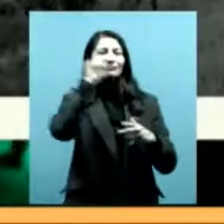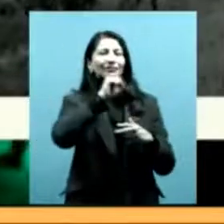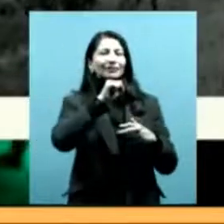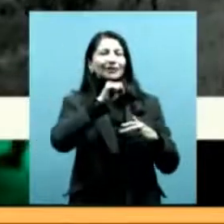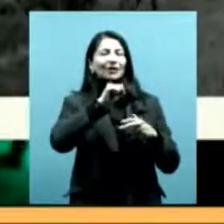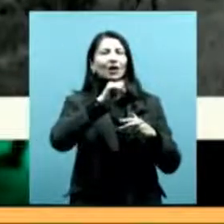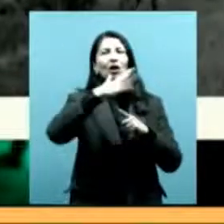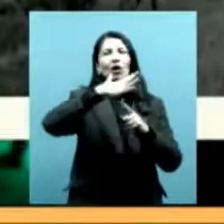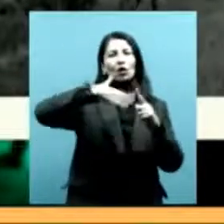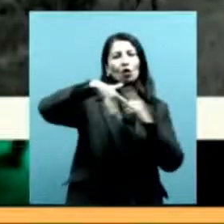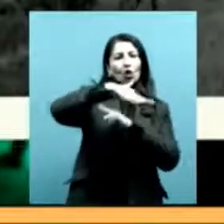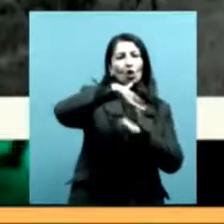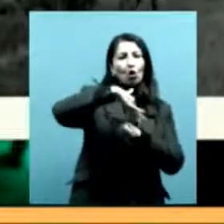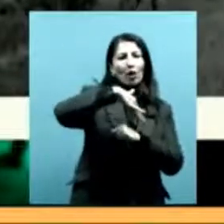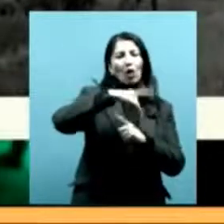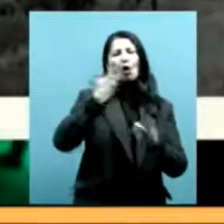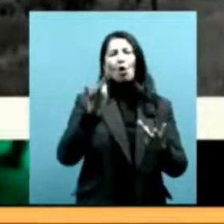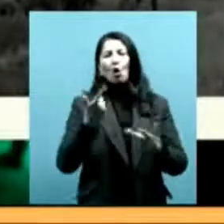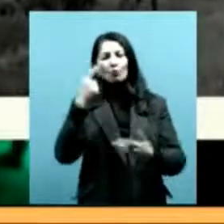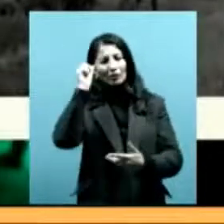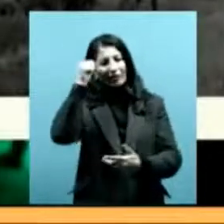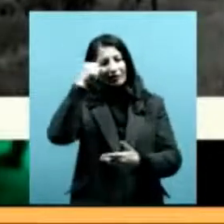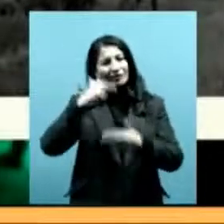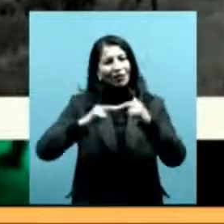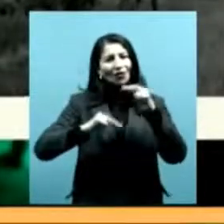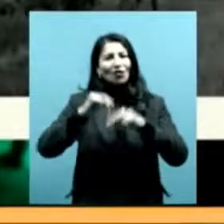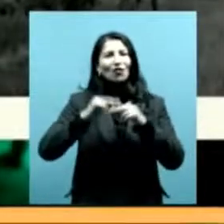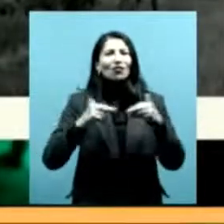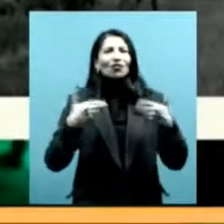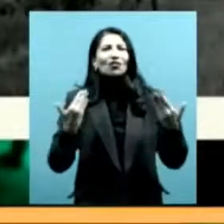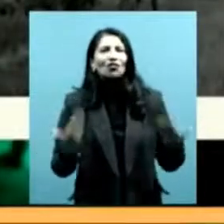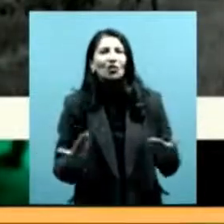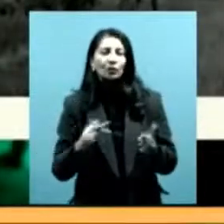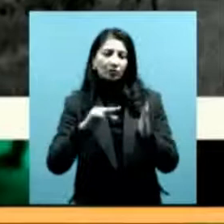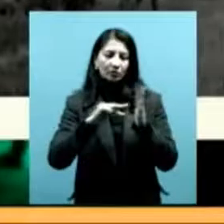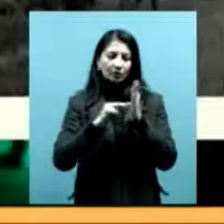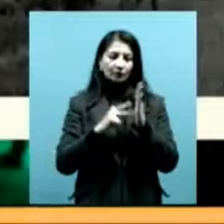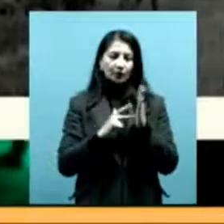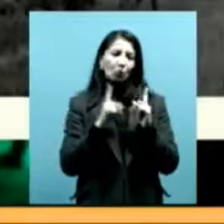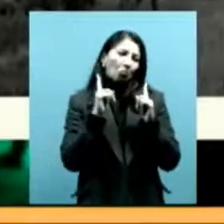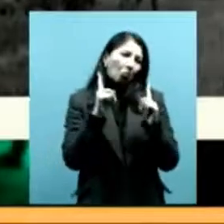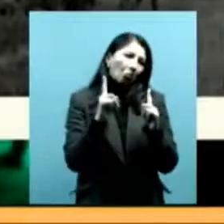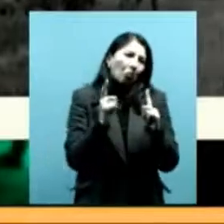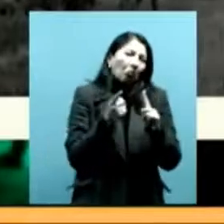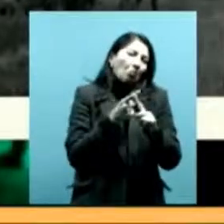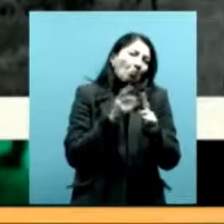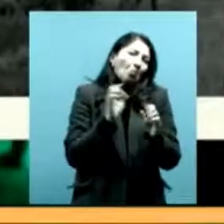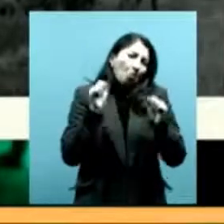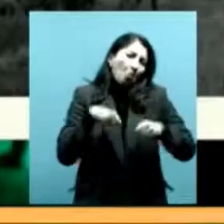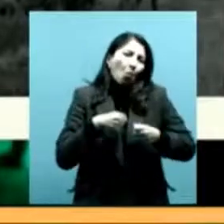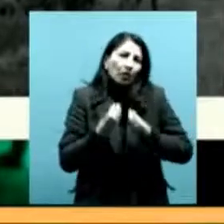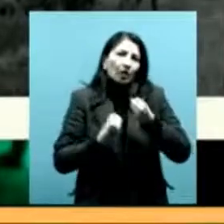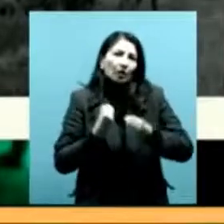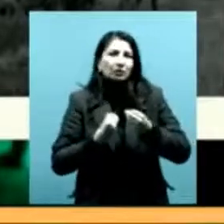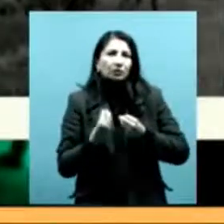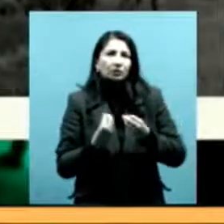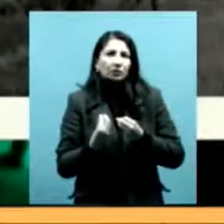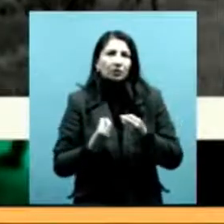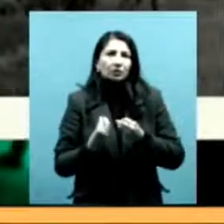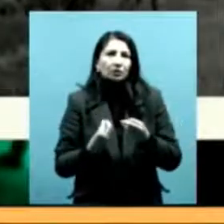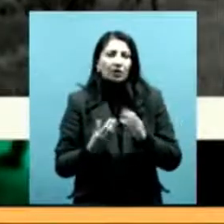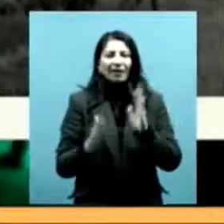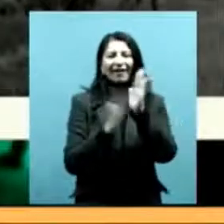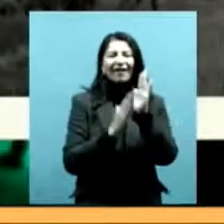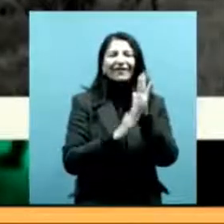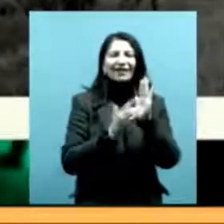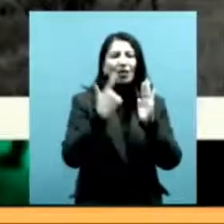documentos del archivo, ¿sí? Una manera muy, o sea, en este procedimiento de crear la evidencia, de